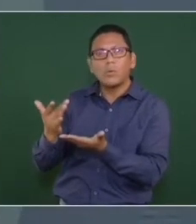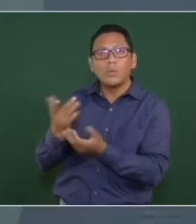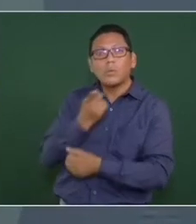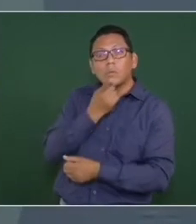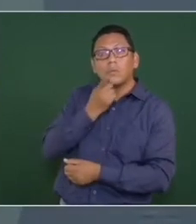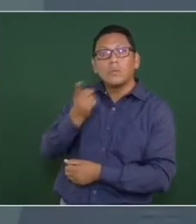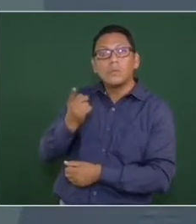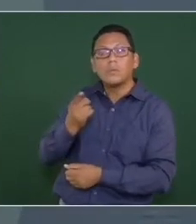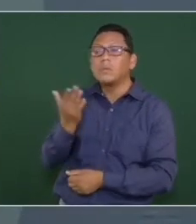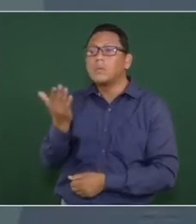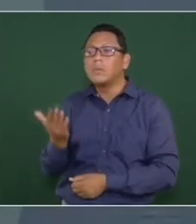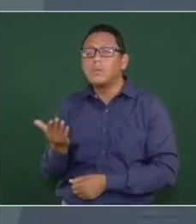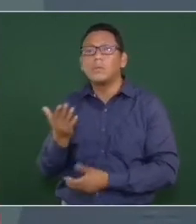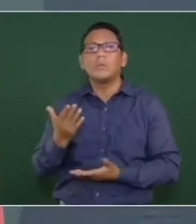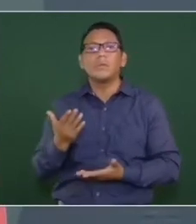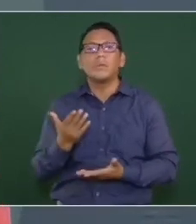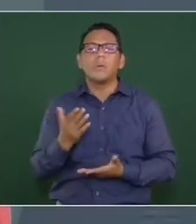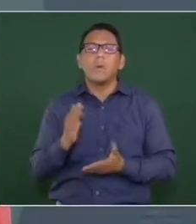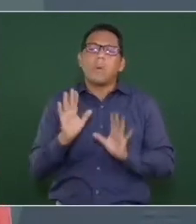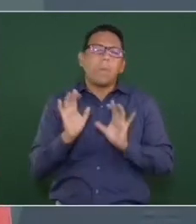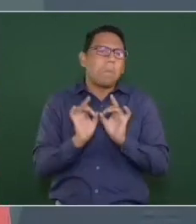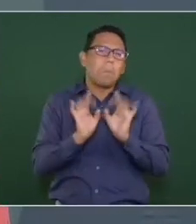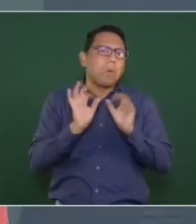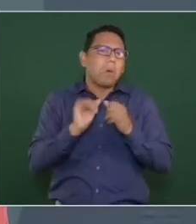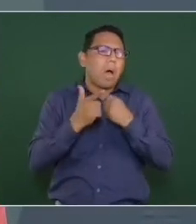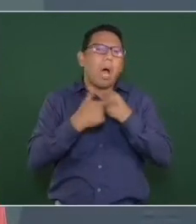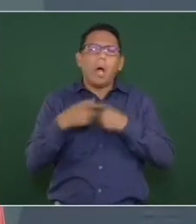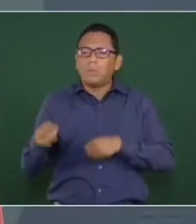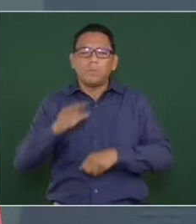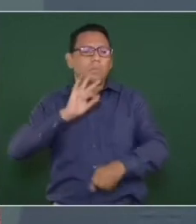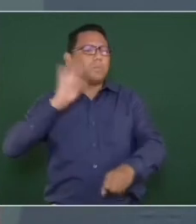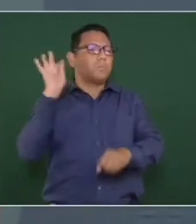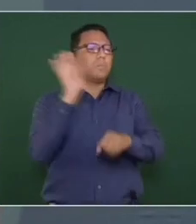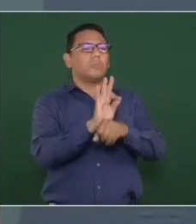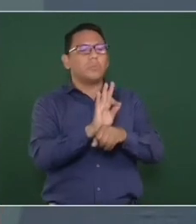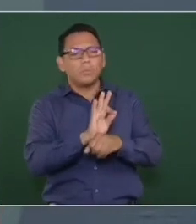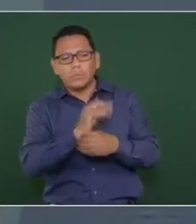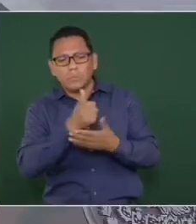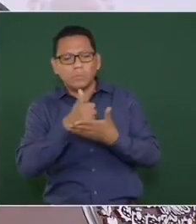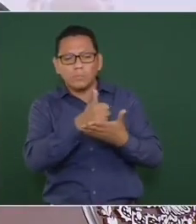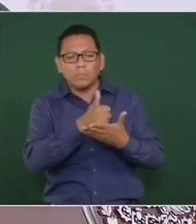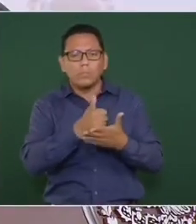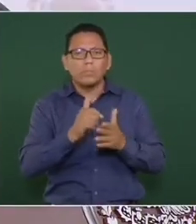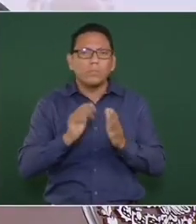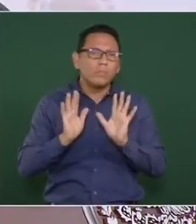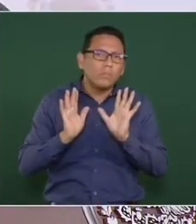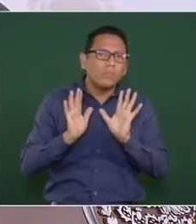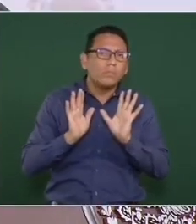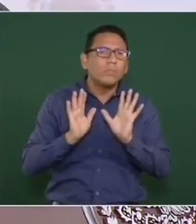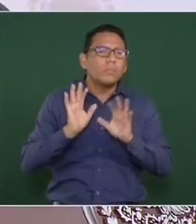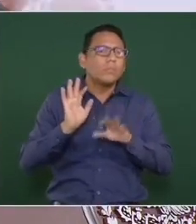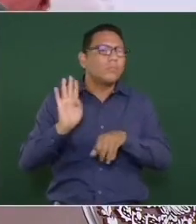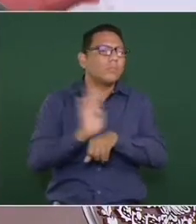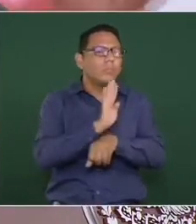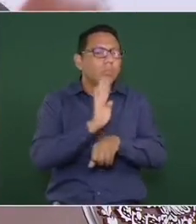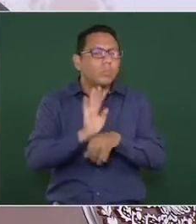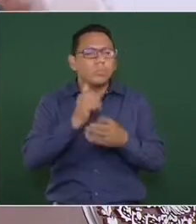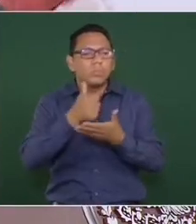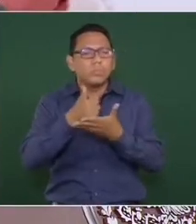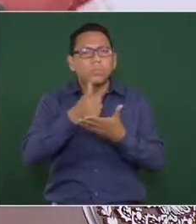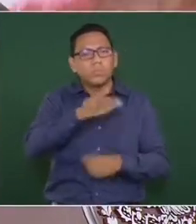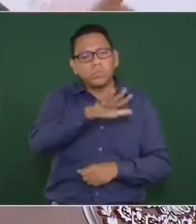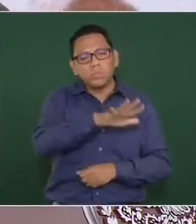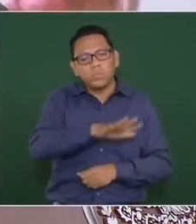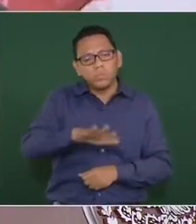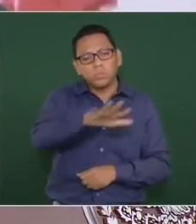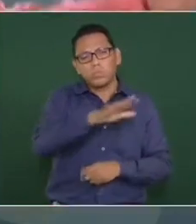por algo que se hizo en beneficio